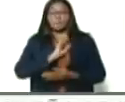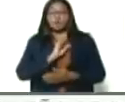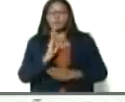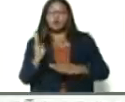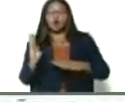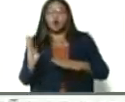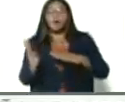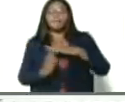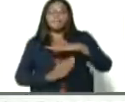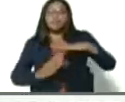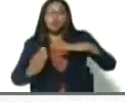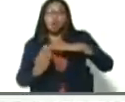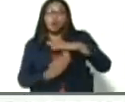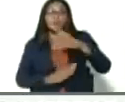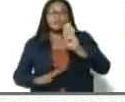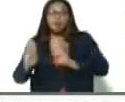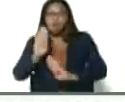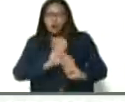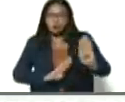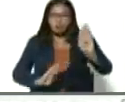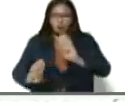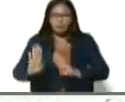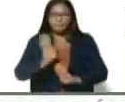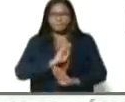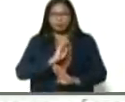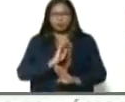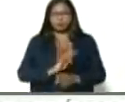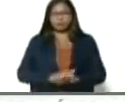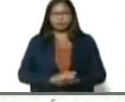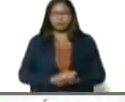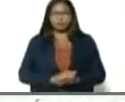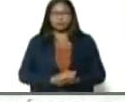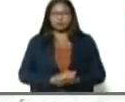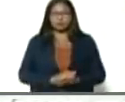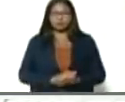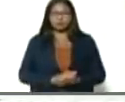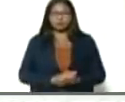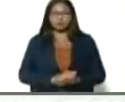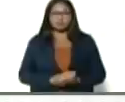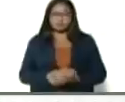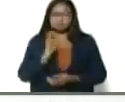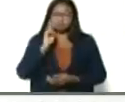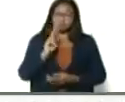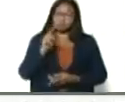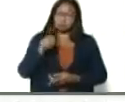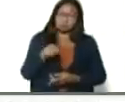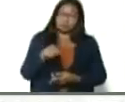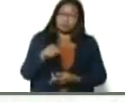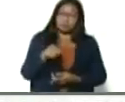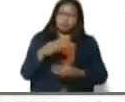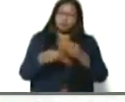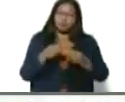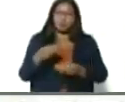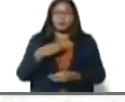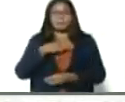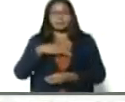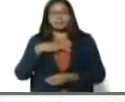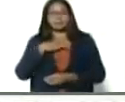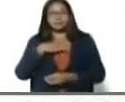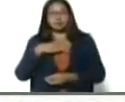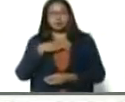biofertilizantes para cubrir esa superficie. Bueno, fíjense ustedes cómo la gran misión